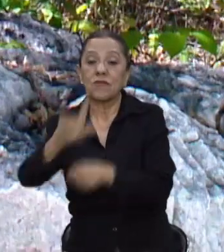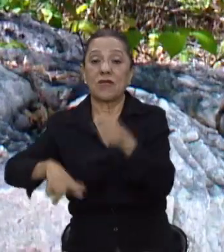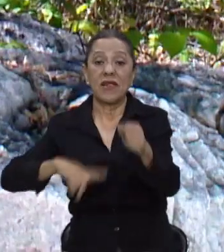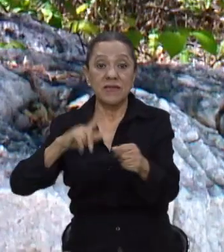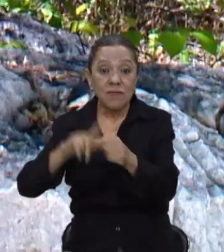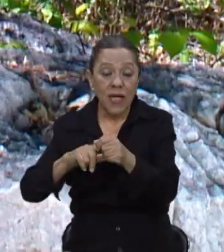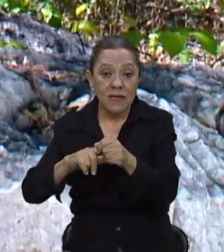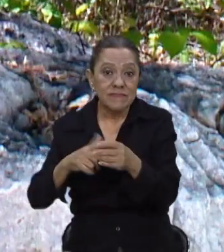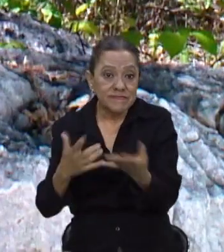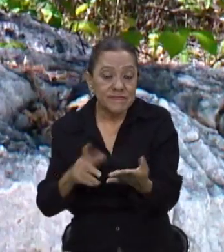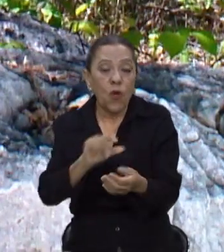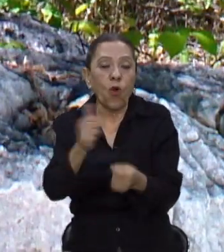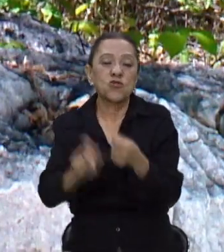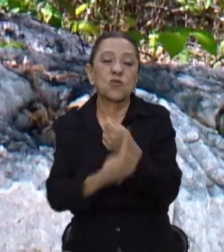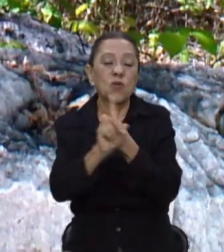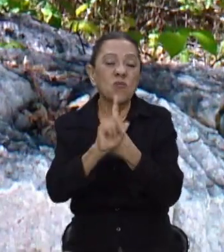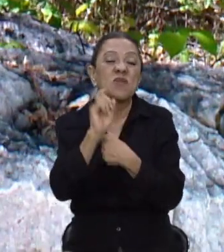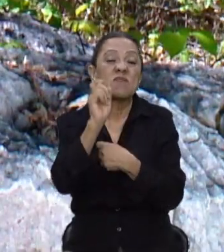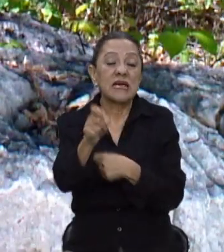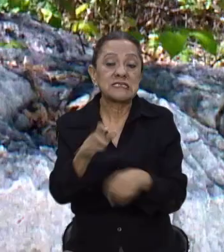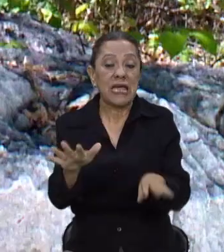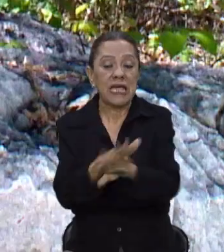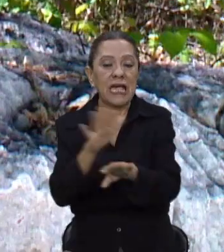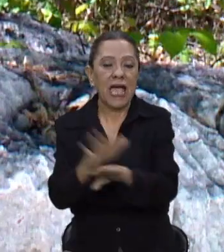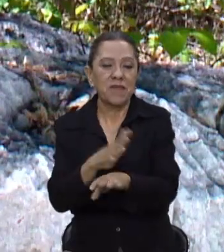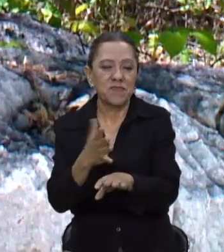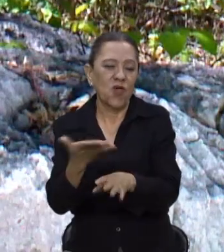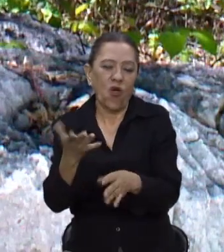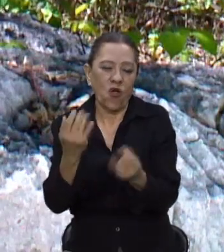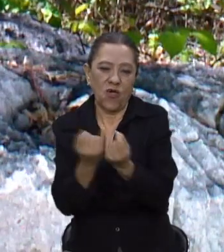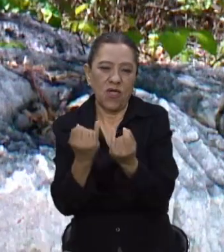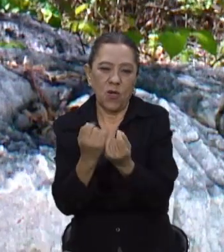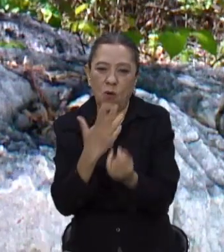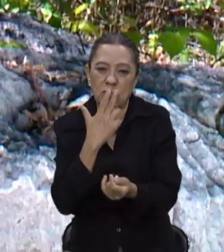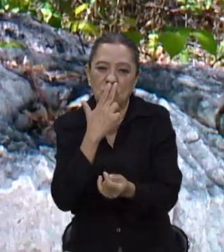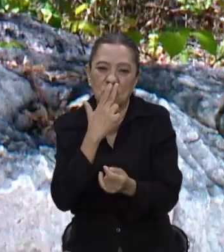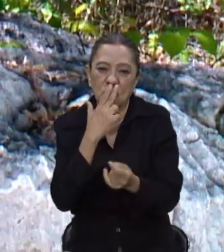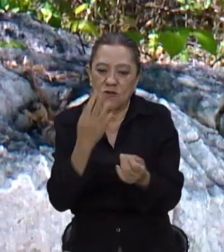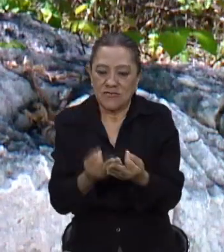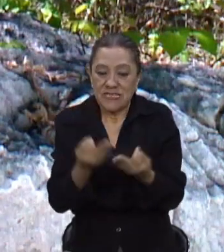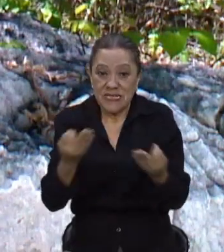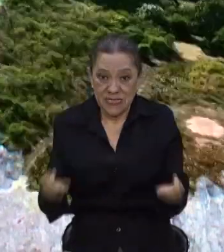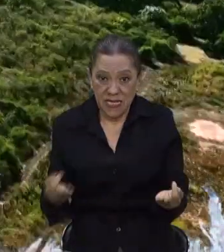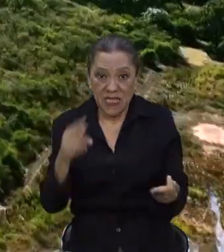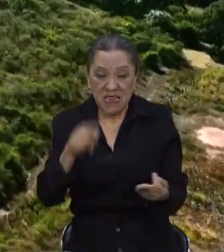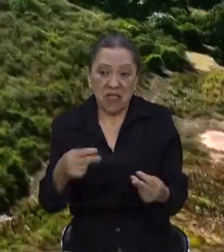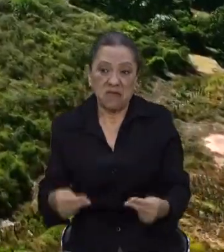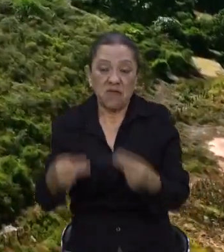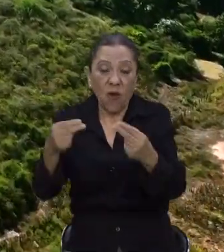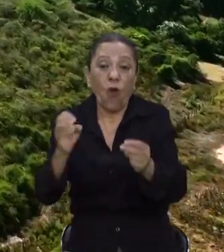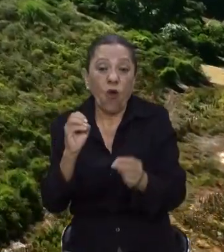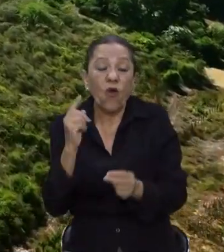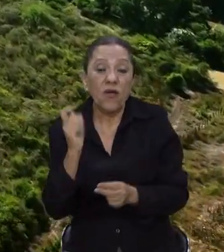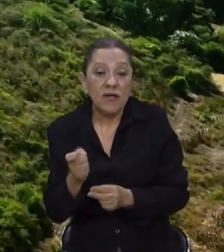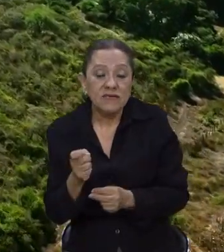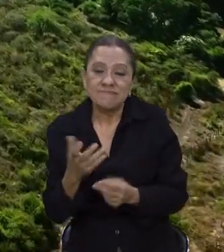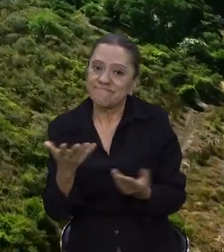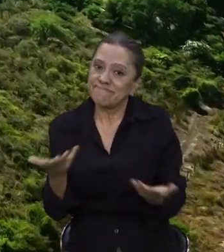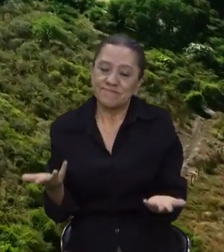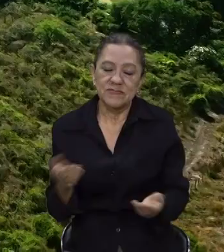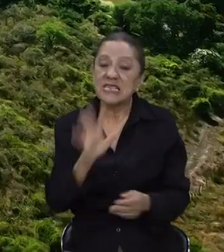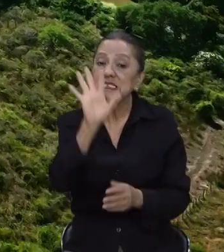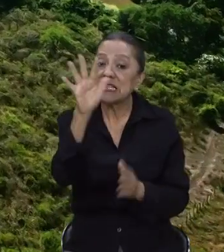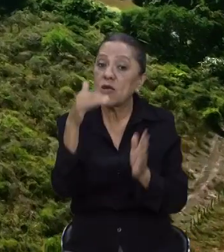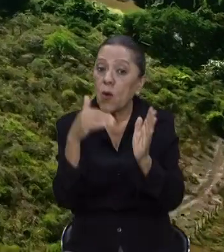Otra de las problemáticas es el cambio de uso de suelo. Tenemos una superficie de 5